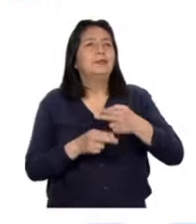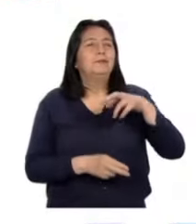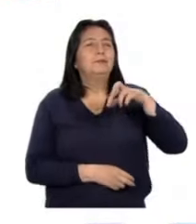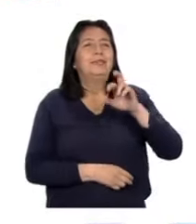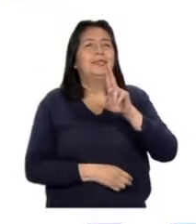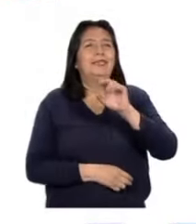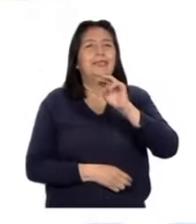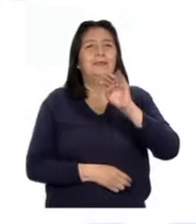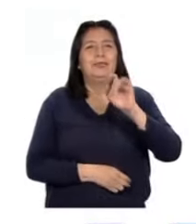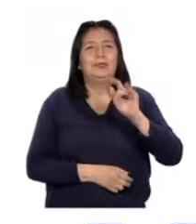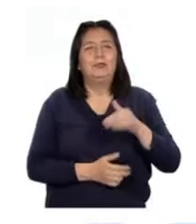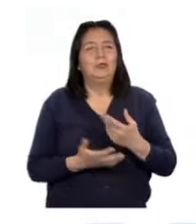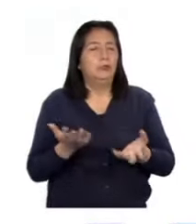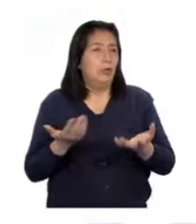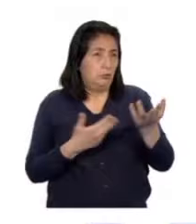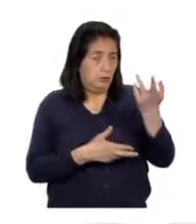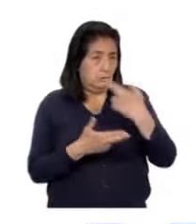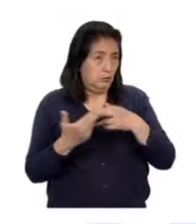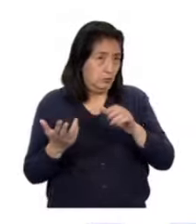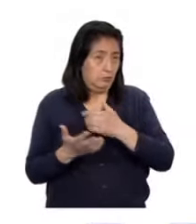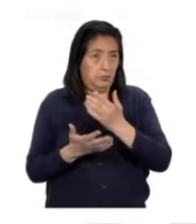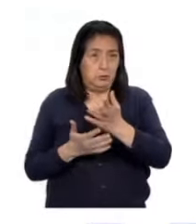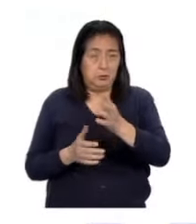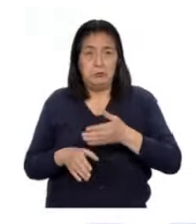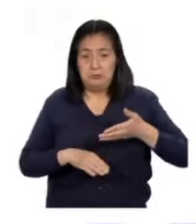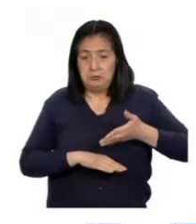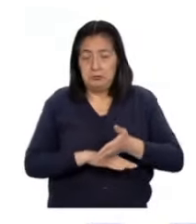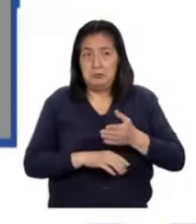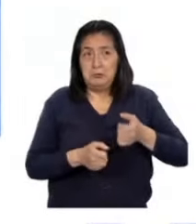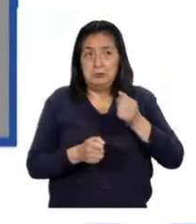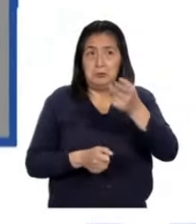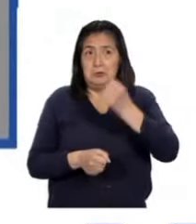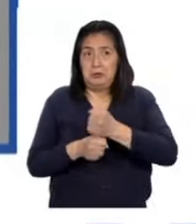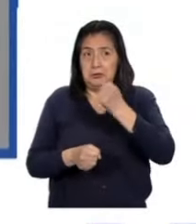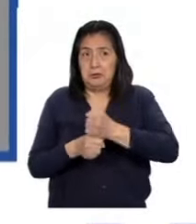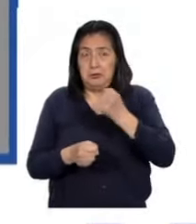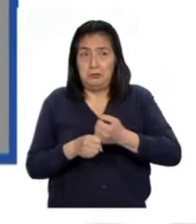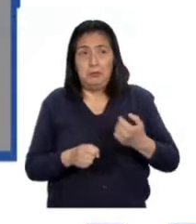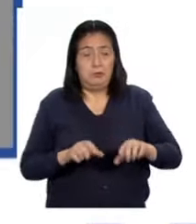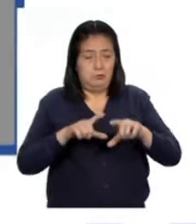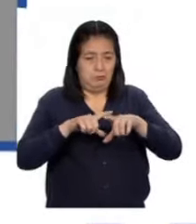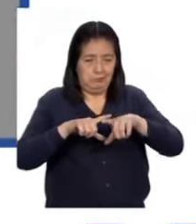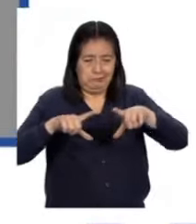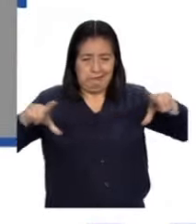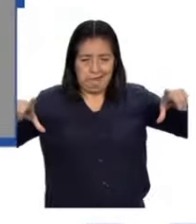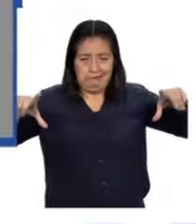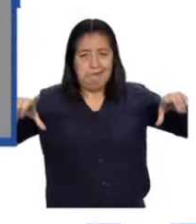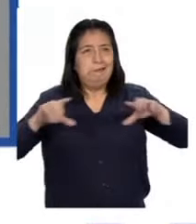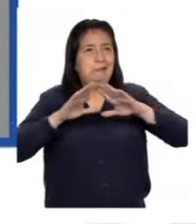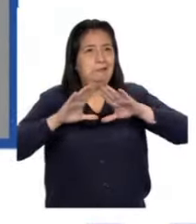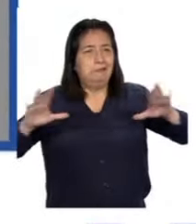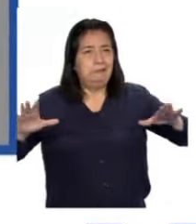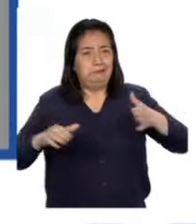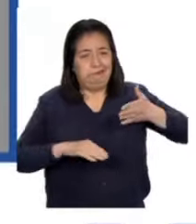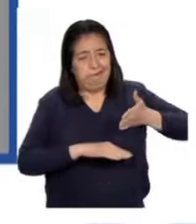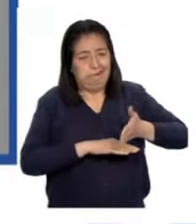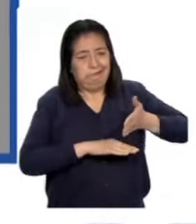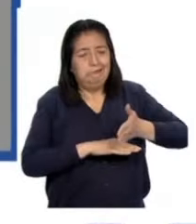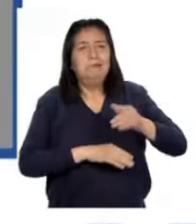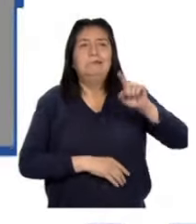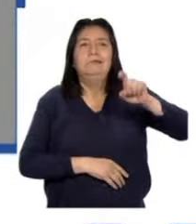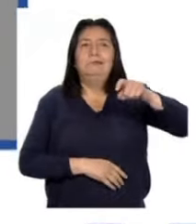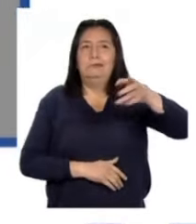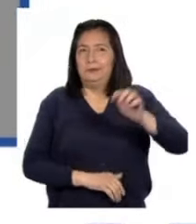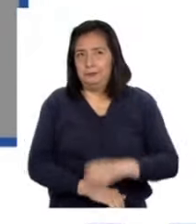Ahora, volviendo al problema, los carpinteros por lo general trabajan con tableros enormes a partir de las cuales cortan aquello que